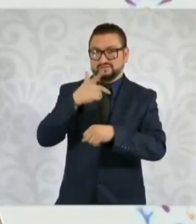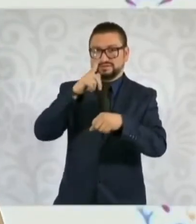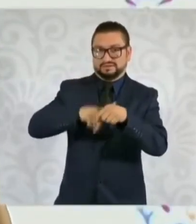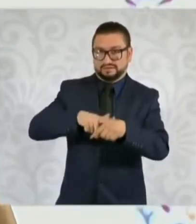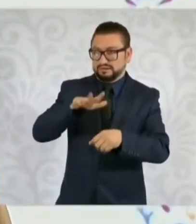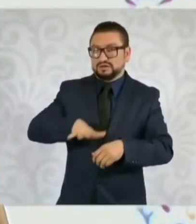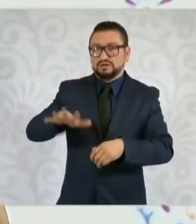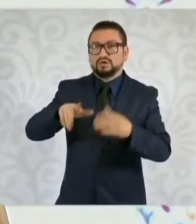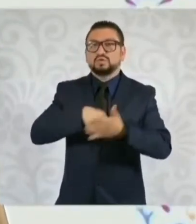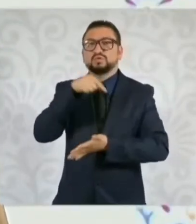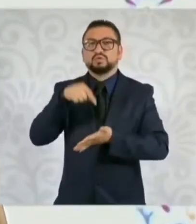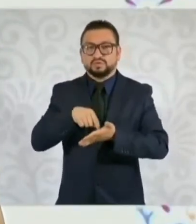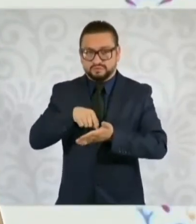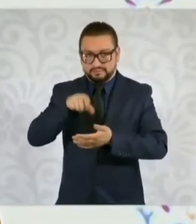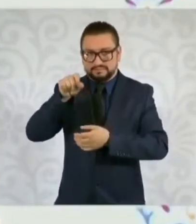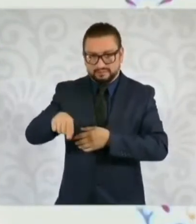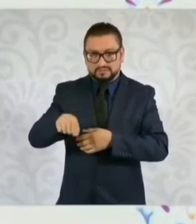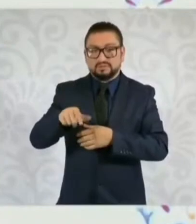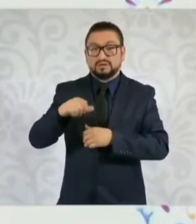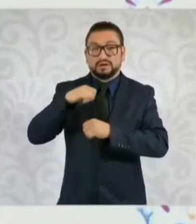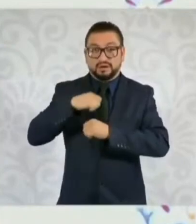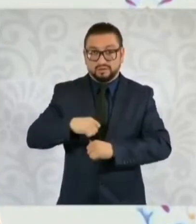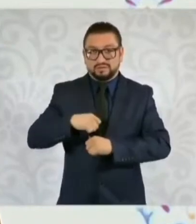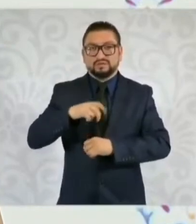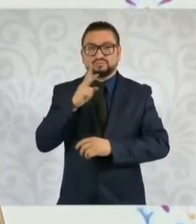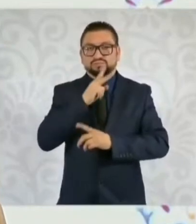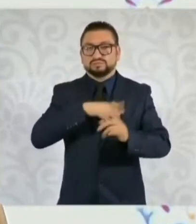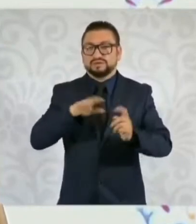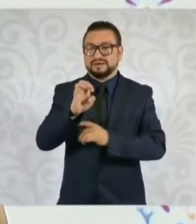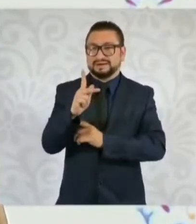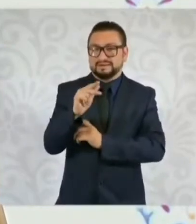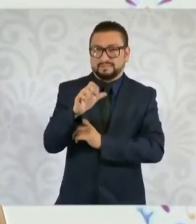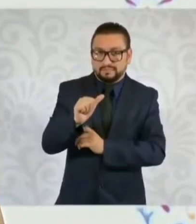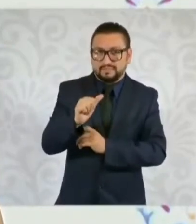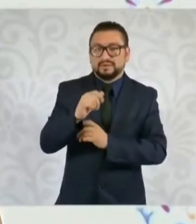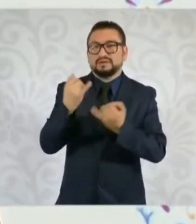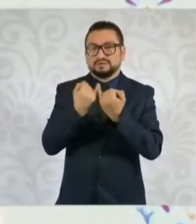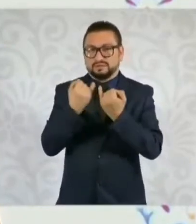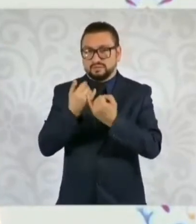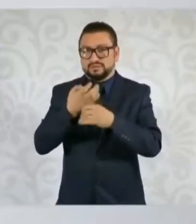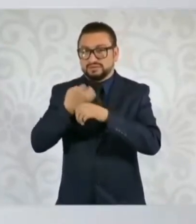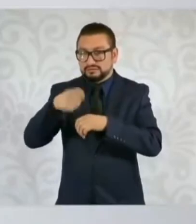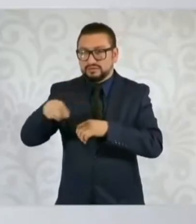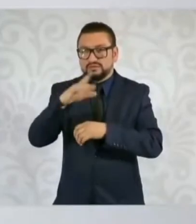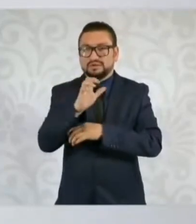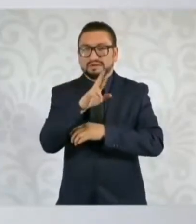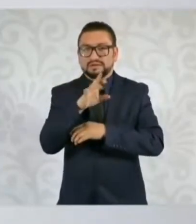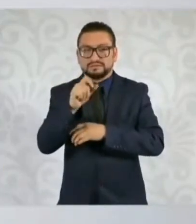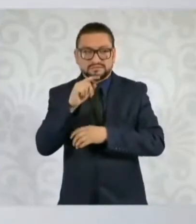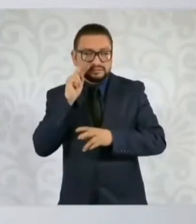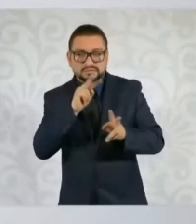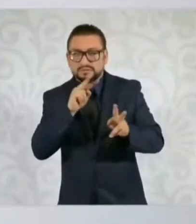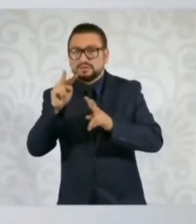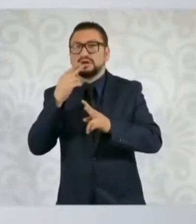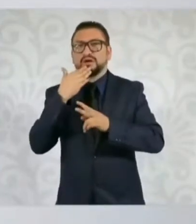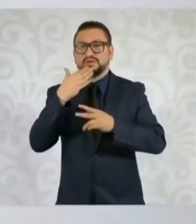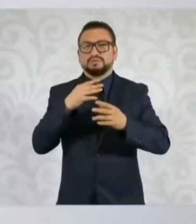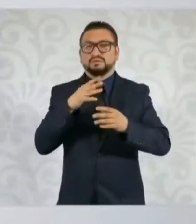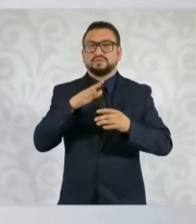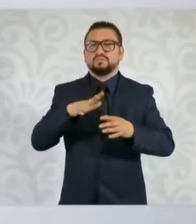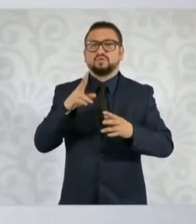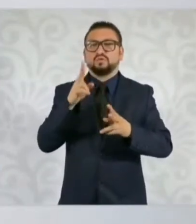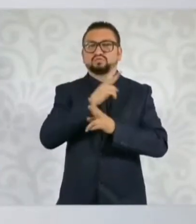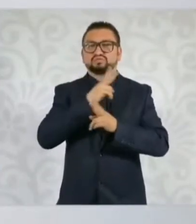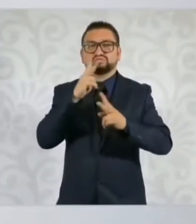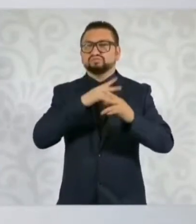y locales, la autoridad ambiental, la EPA y el condado de Harris ya dieron su visto bueno en términos de la calidad del aire